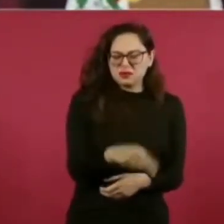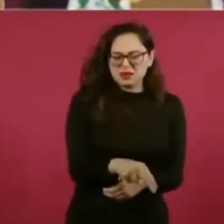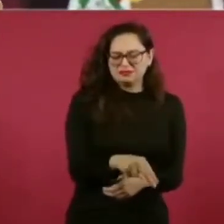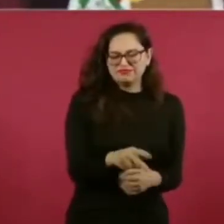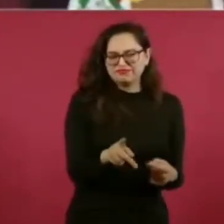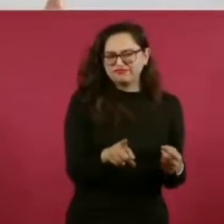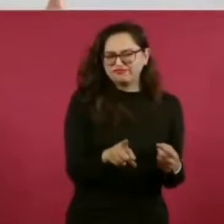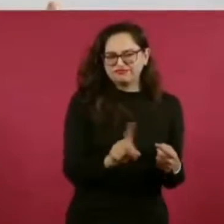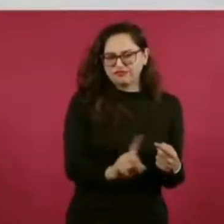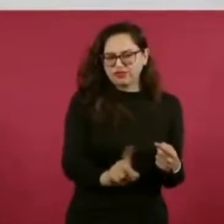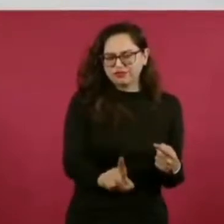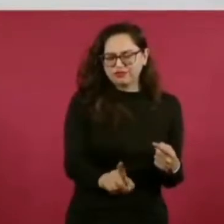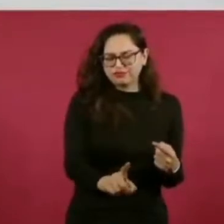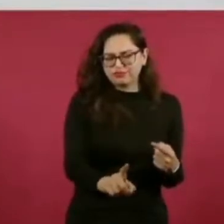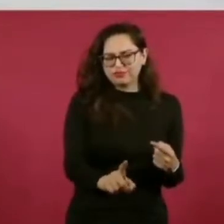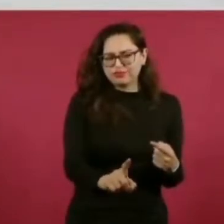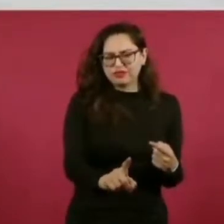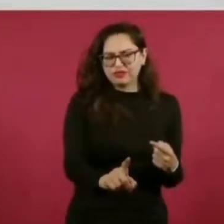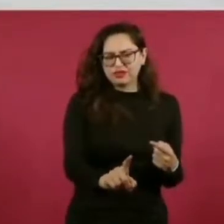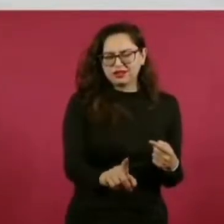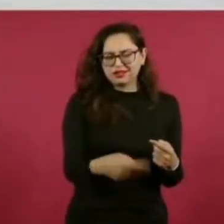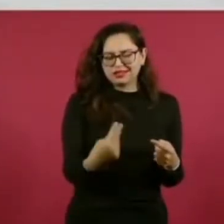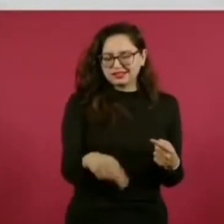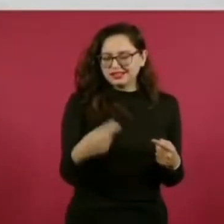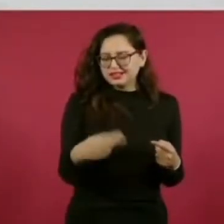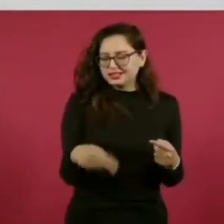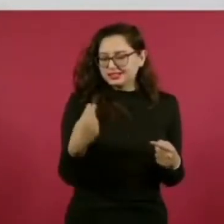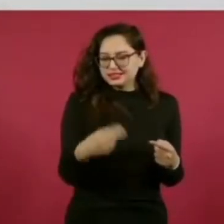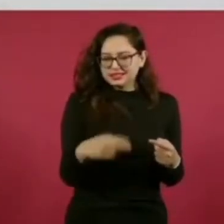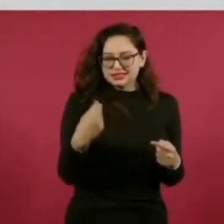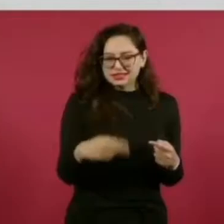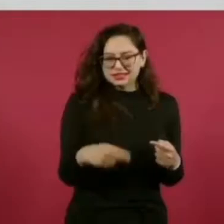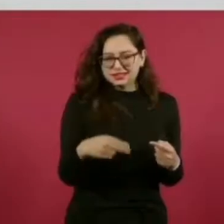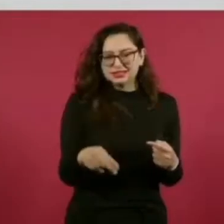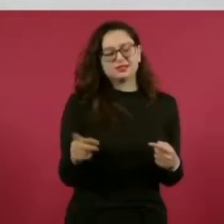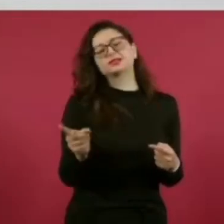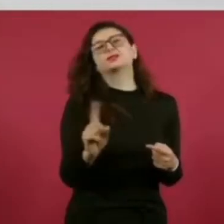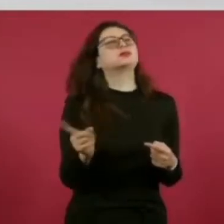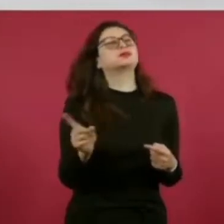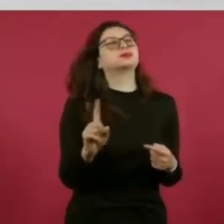no, es que no,